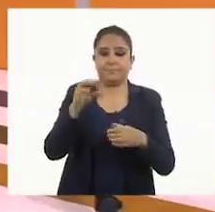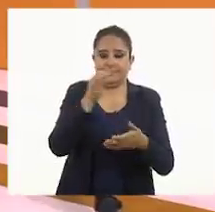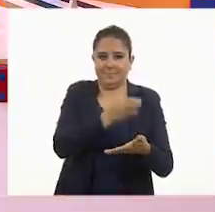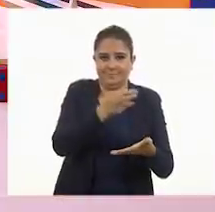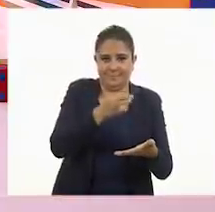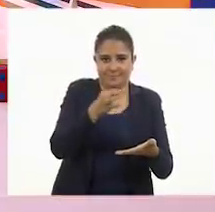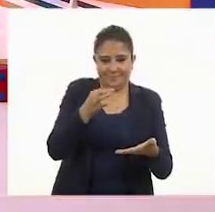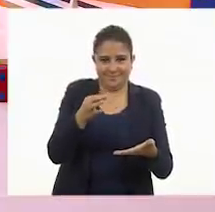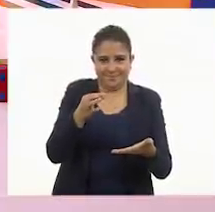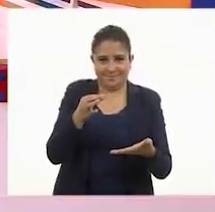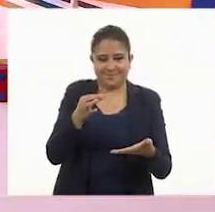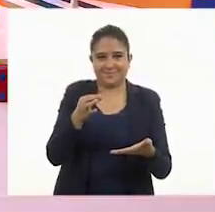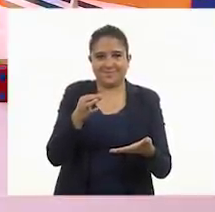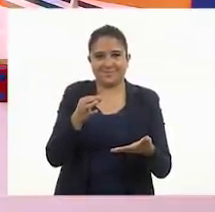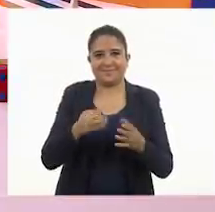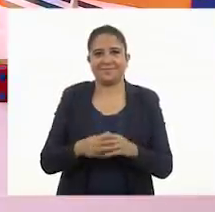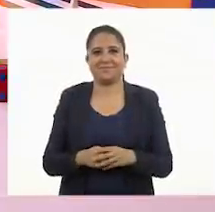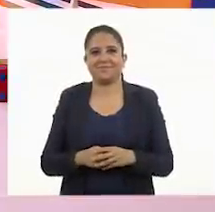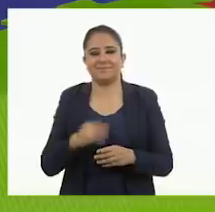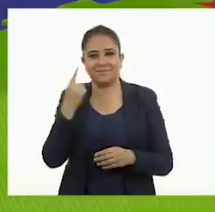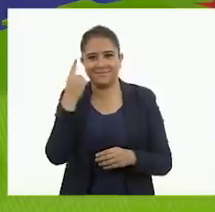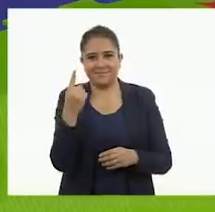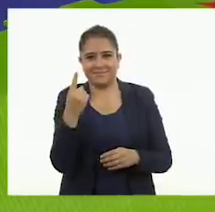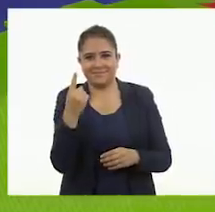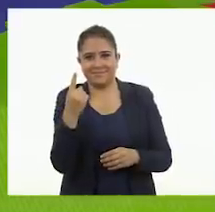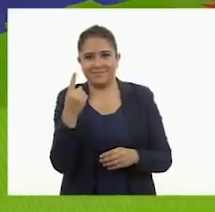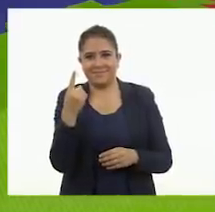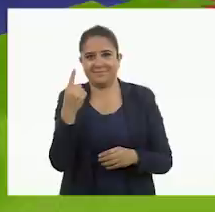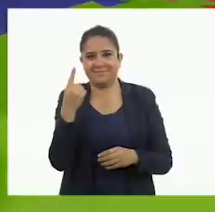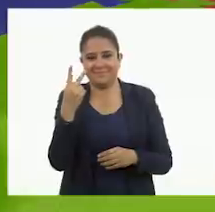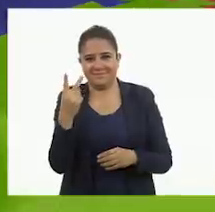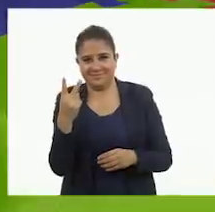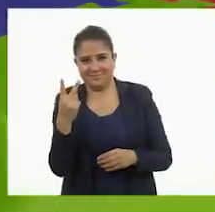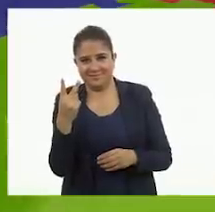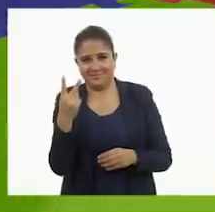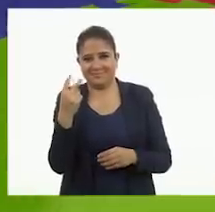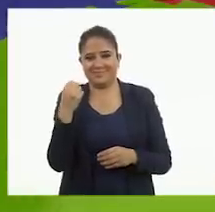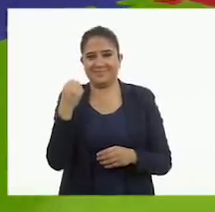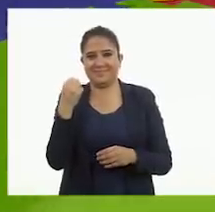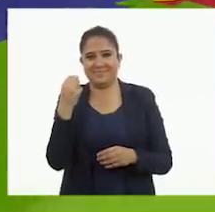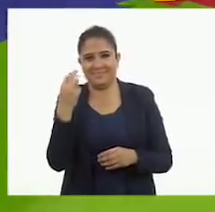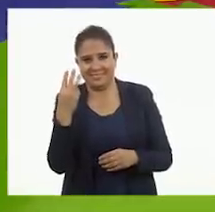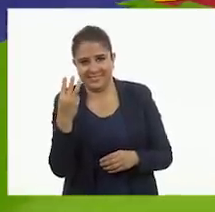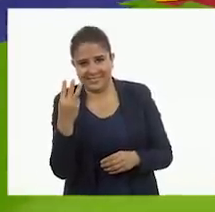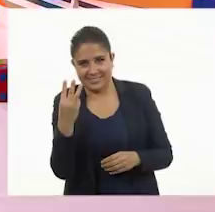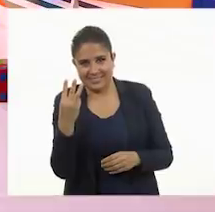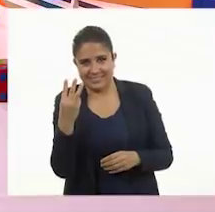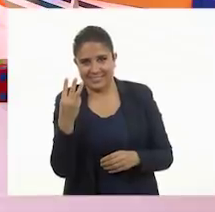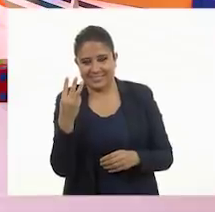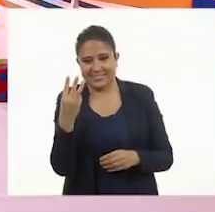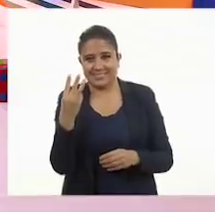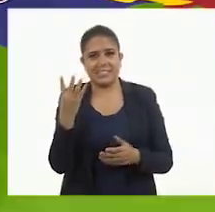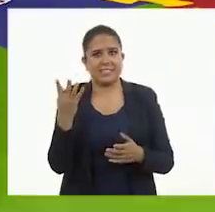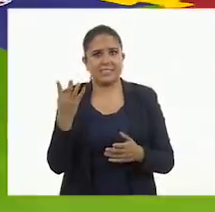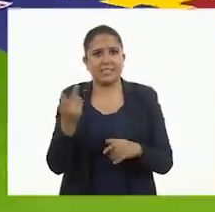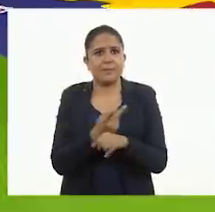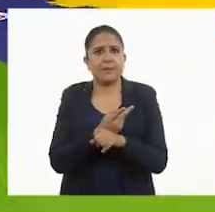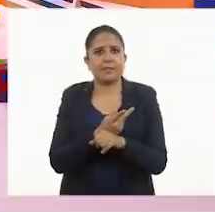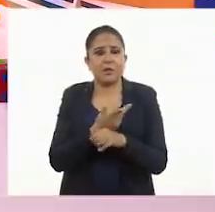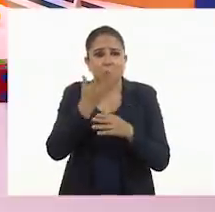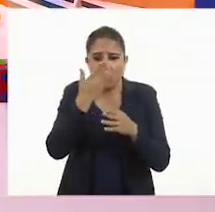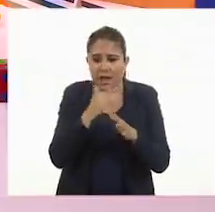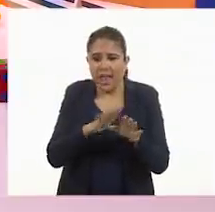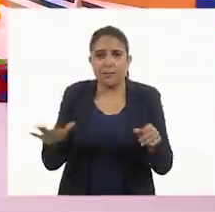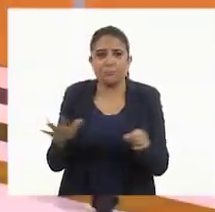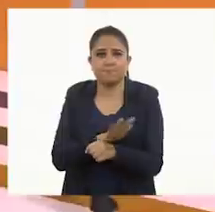tablero. Veamos. Una. Dos. Ay. ¿Qué pasó? Ya no tengo